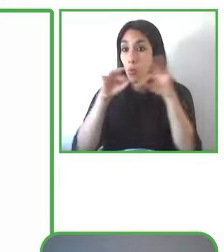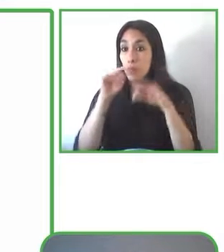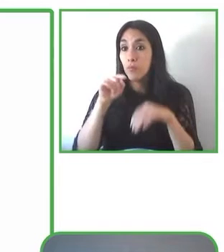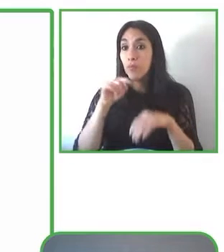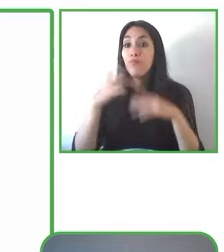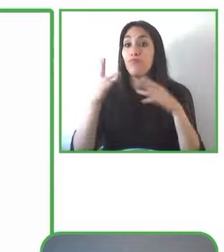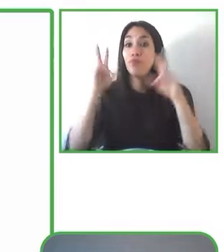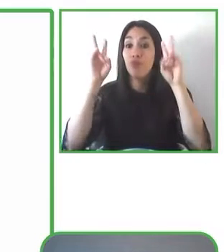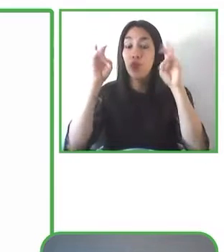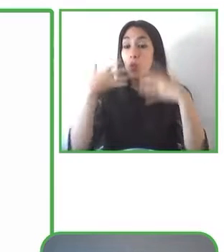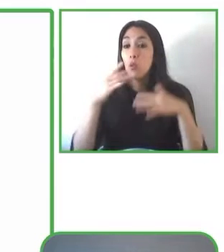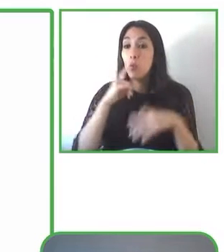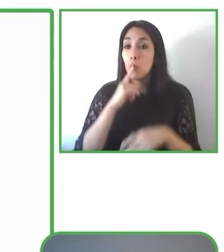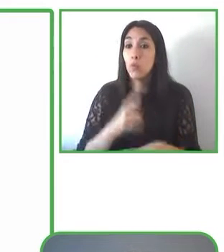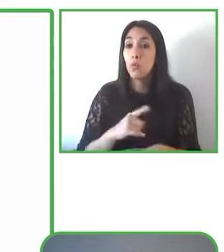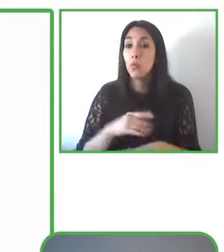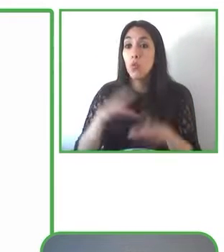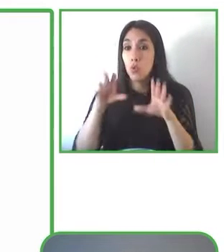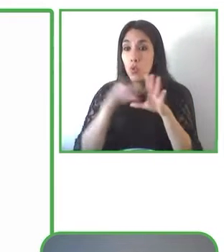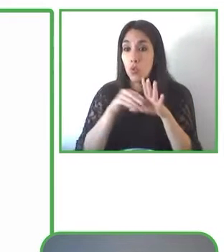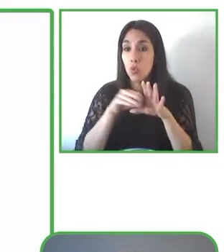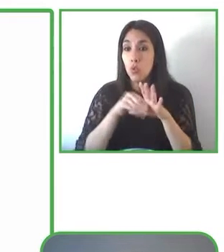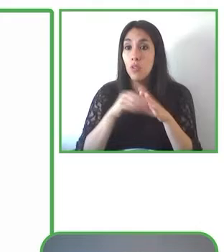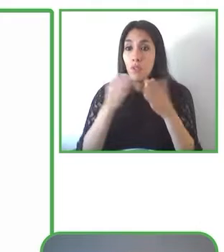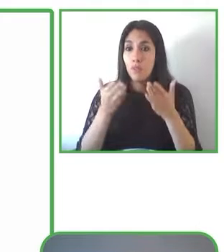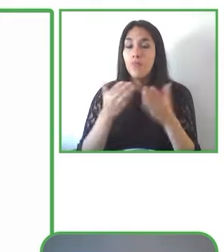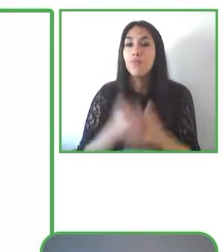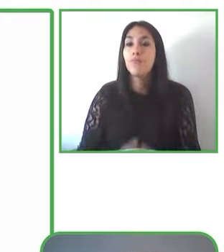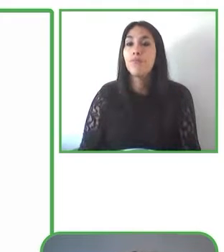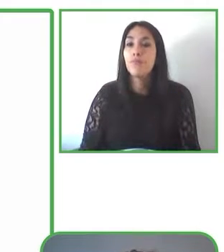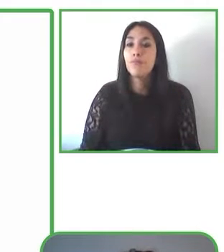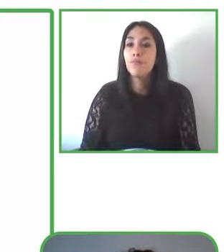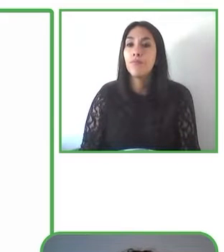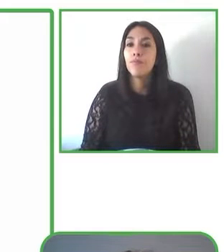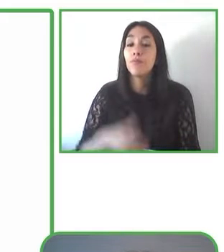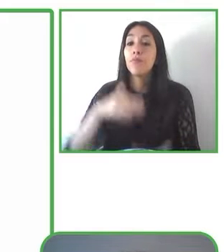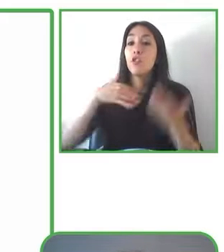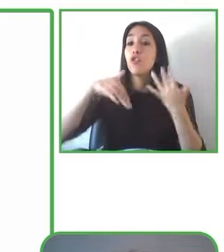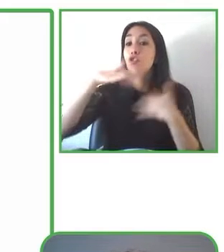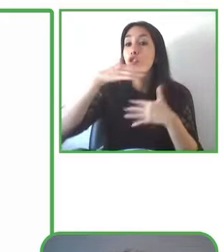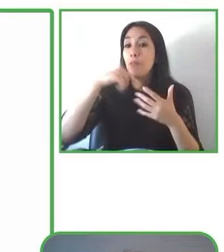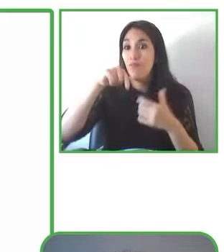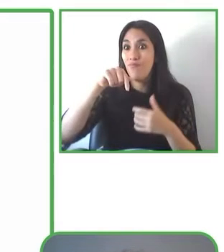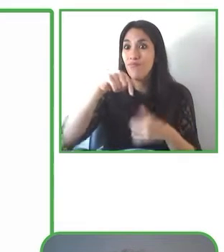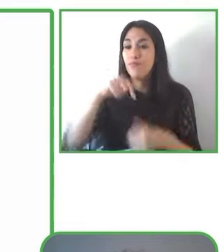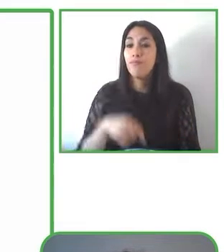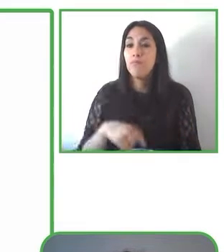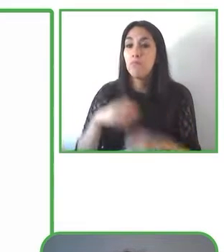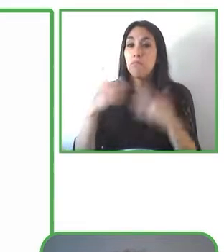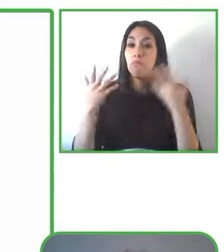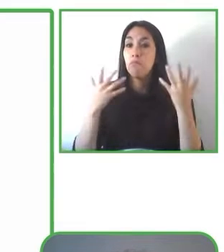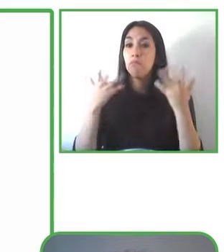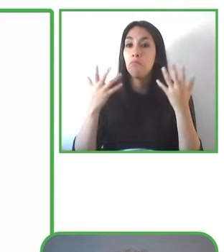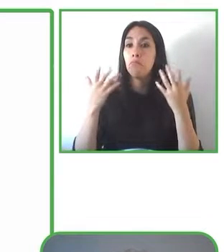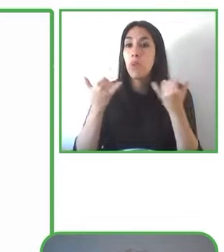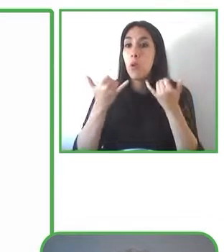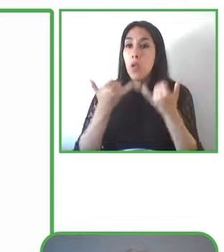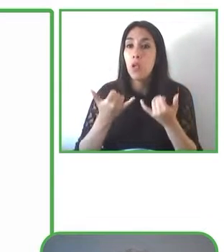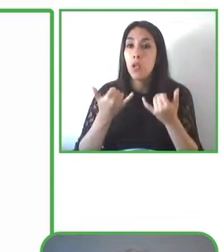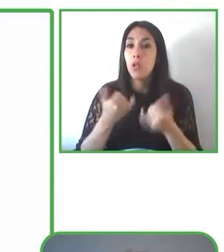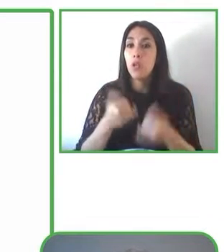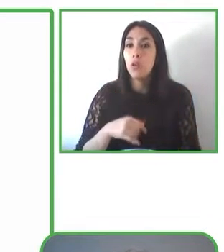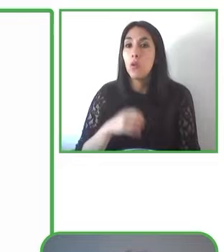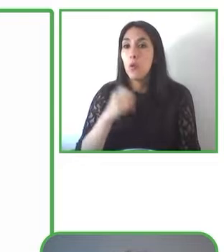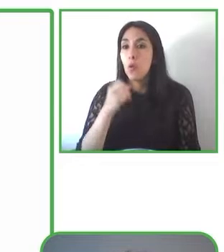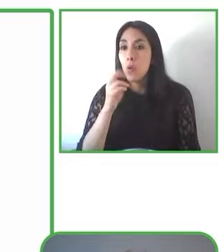Esto es los entornos, ya sea físico, como decía, actitudinales, y en